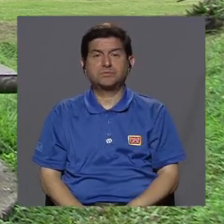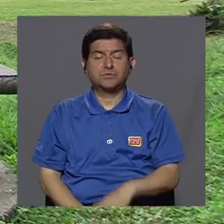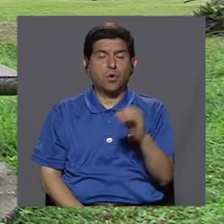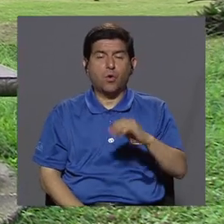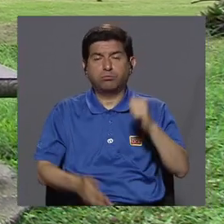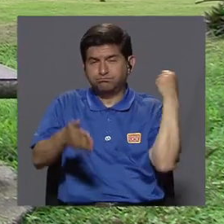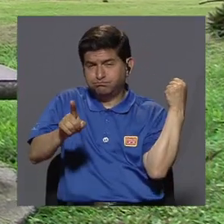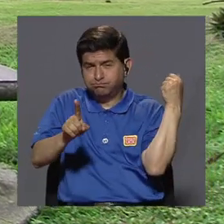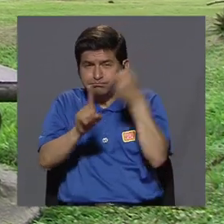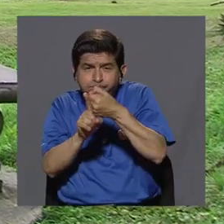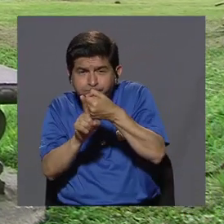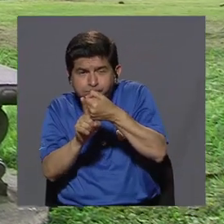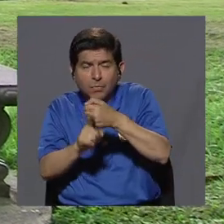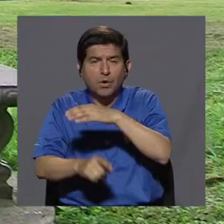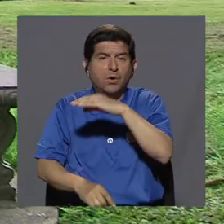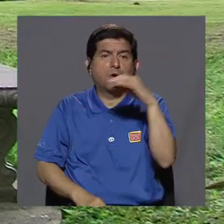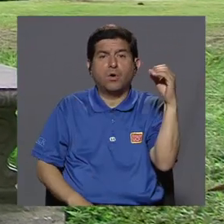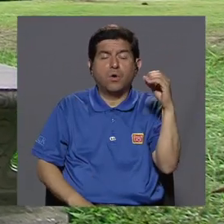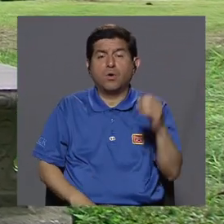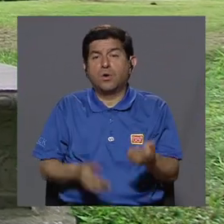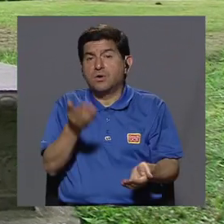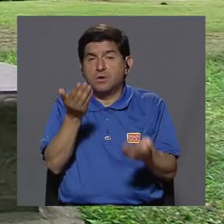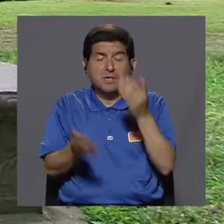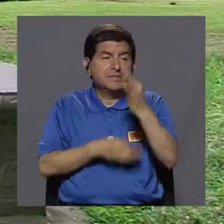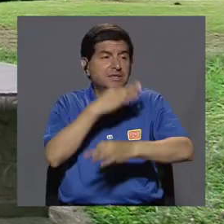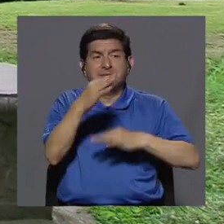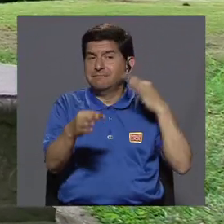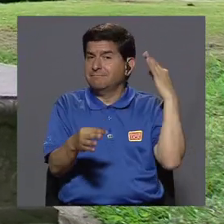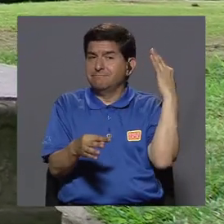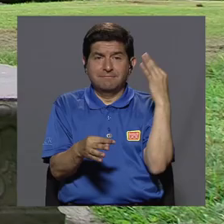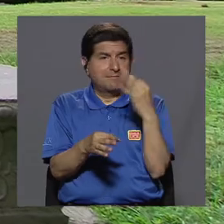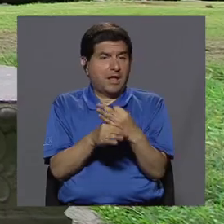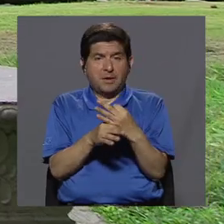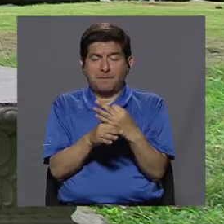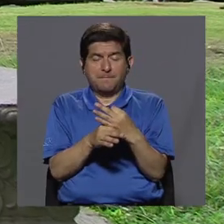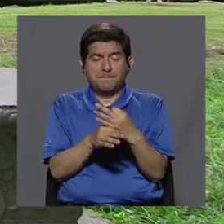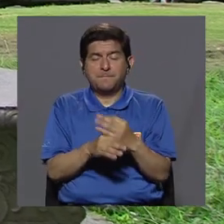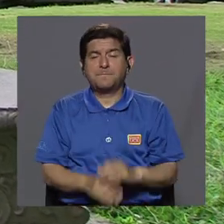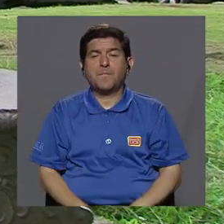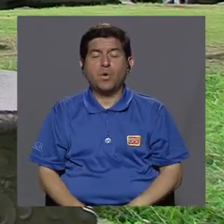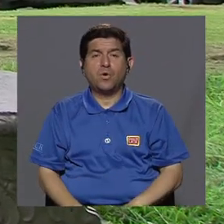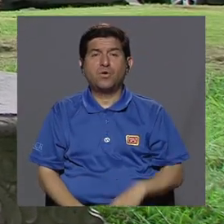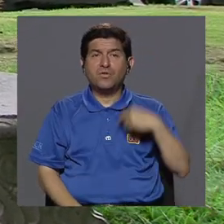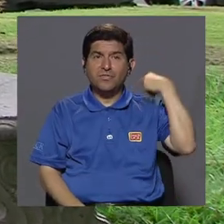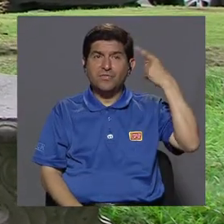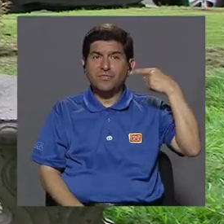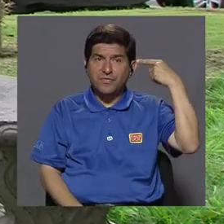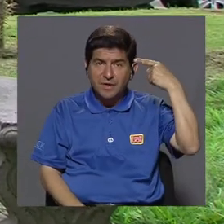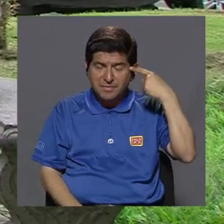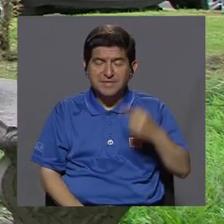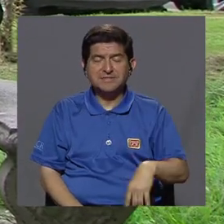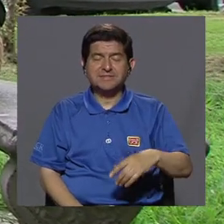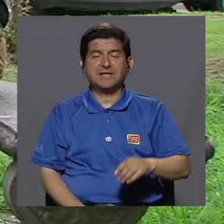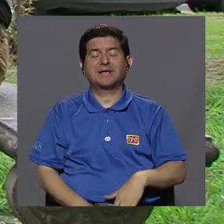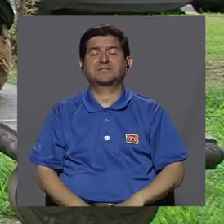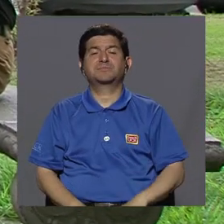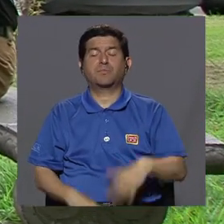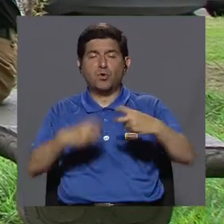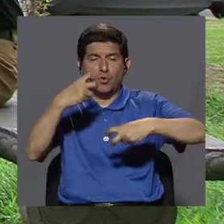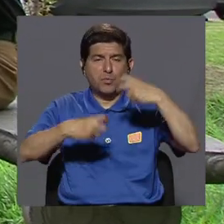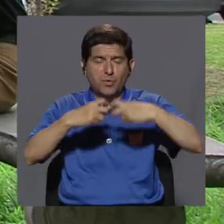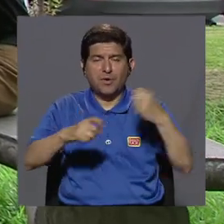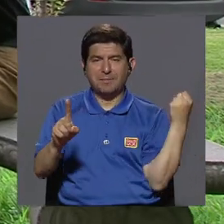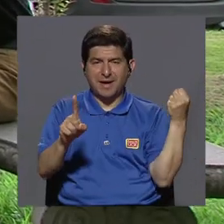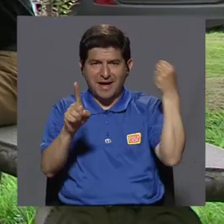traumas o por algún tipo de... porque existen demencias de tipo cerebrovascular, por ejemplo, por algún